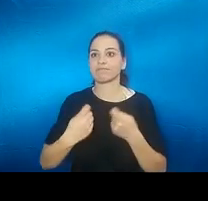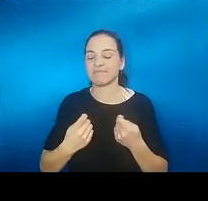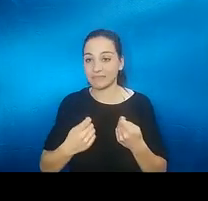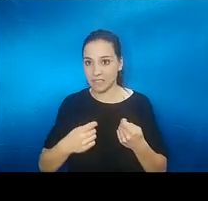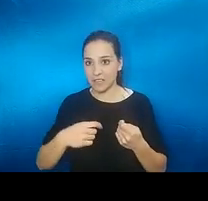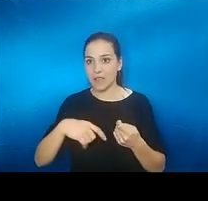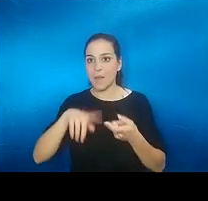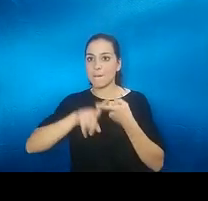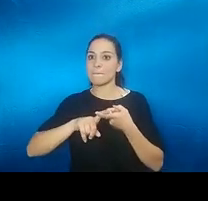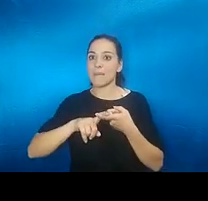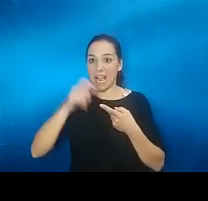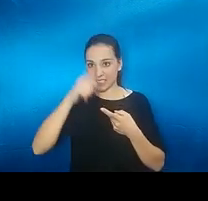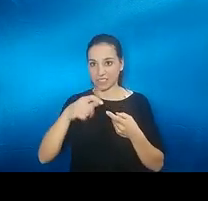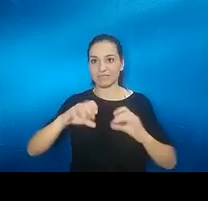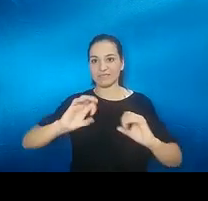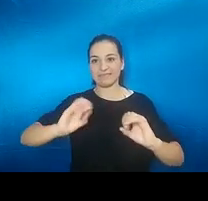fue un sonido nuevo